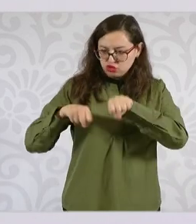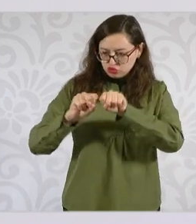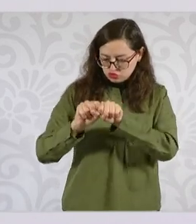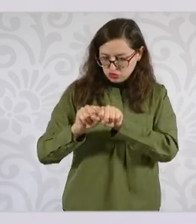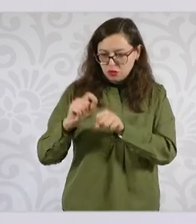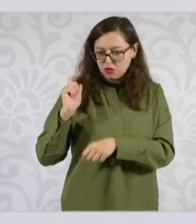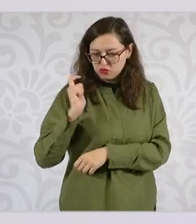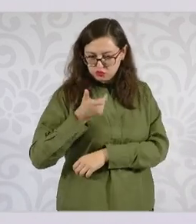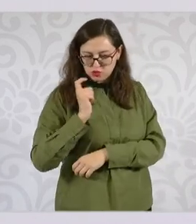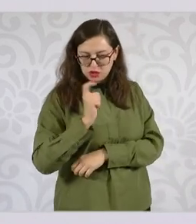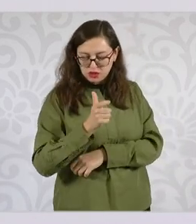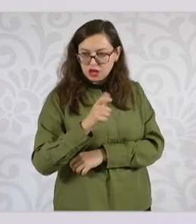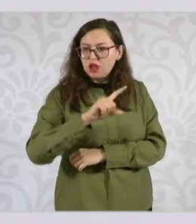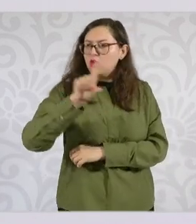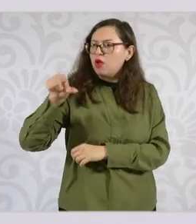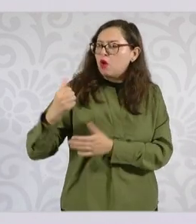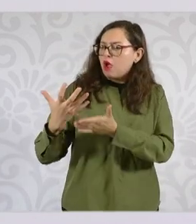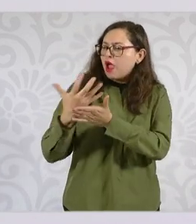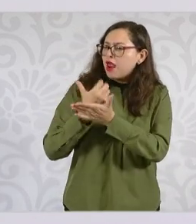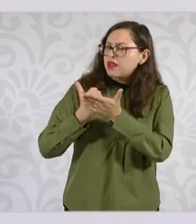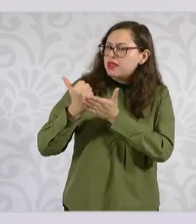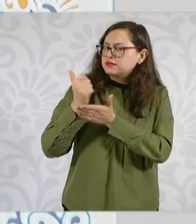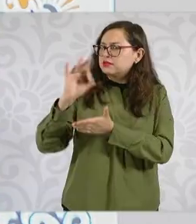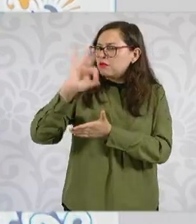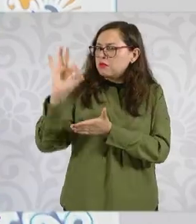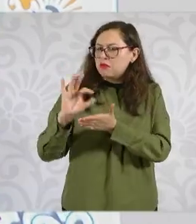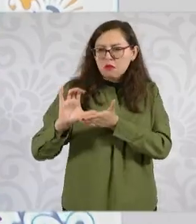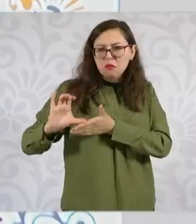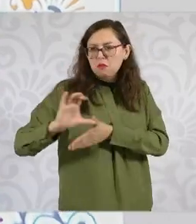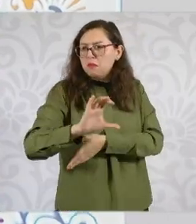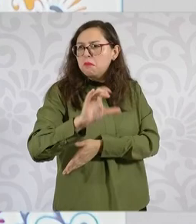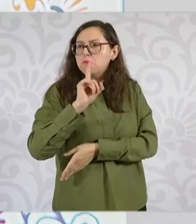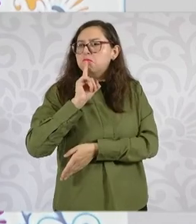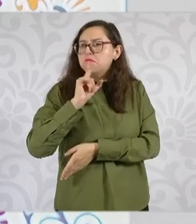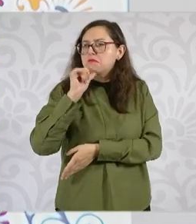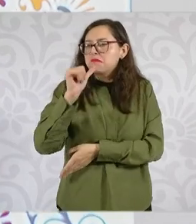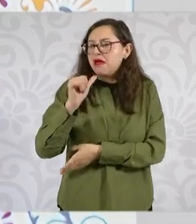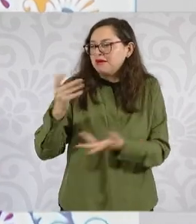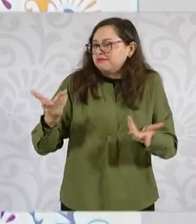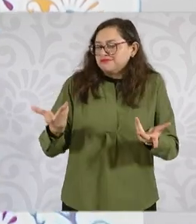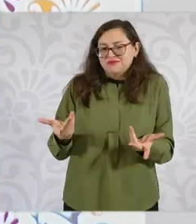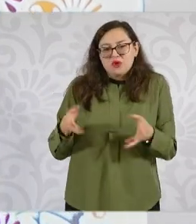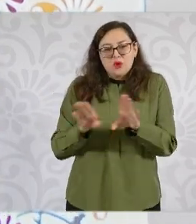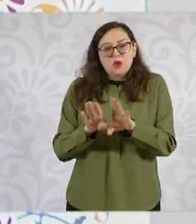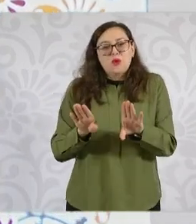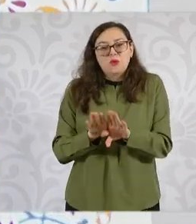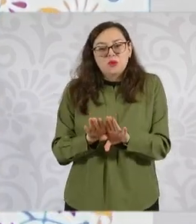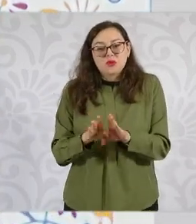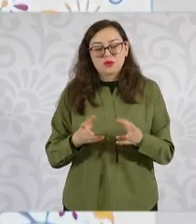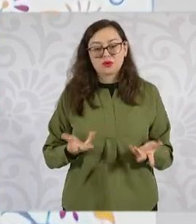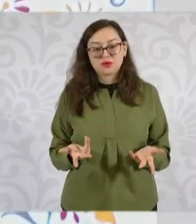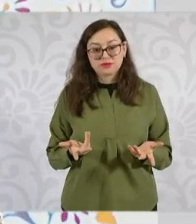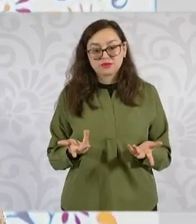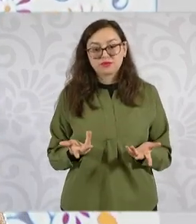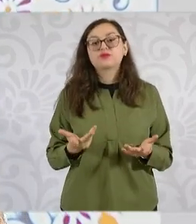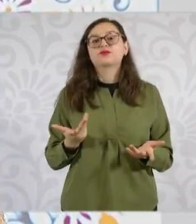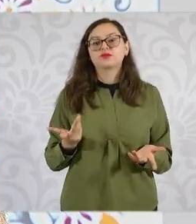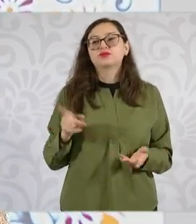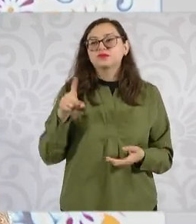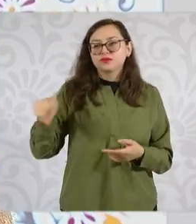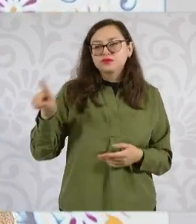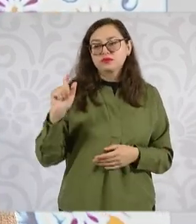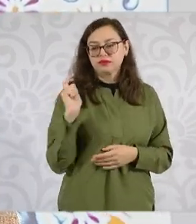Entonces, los hacen socios y tienen un ingreso básico después a través de la propina que da